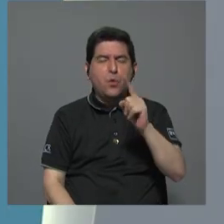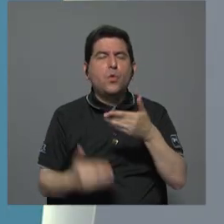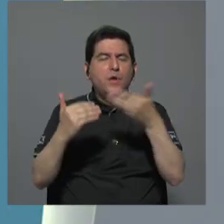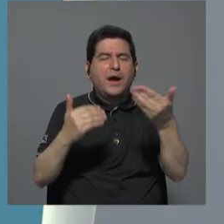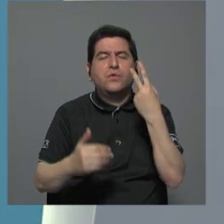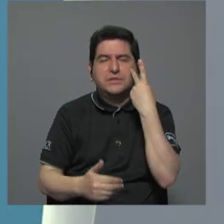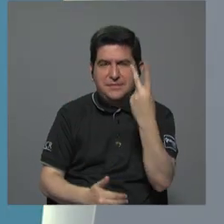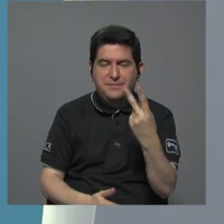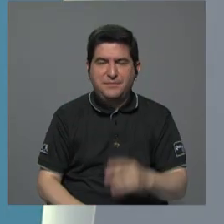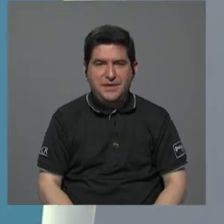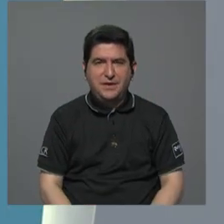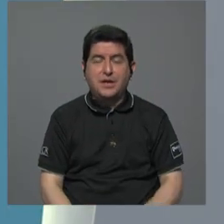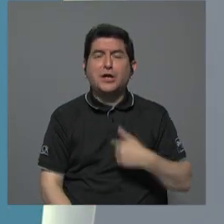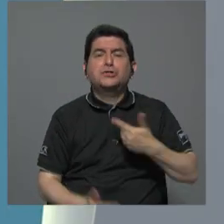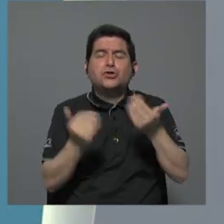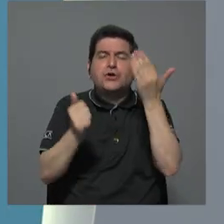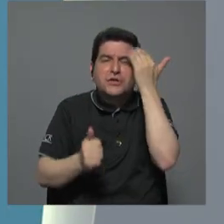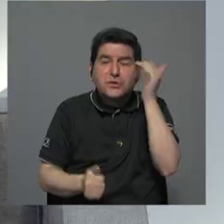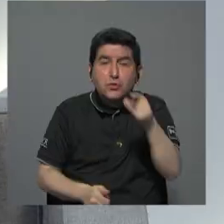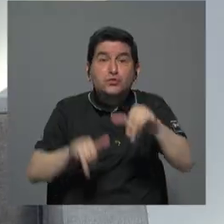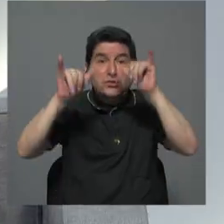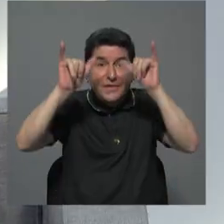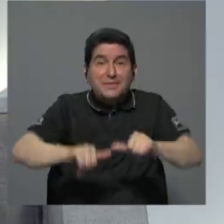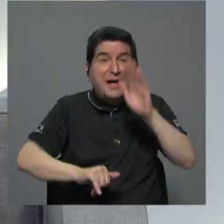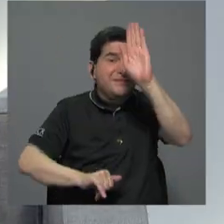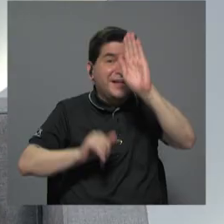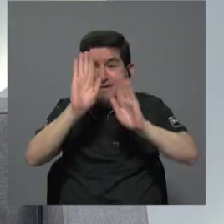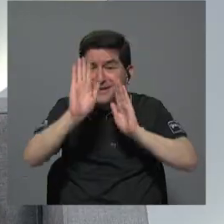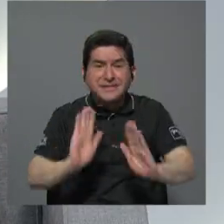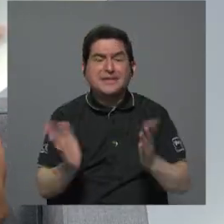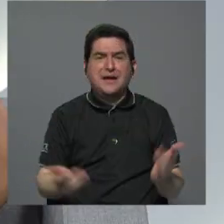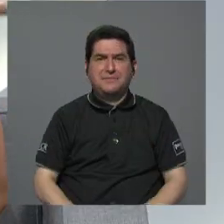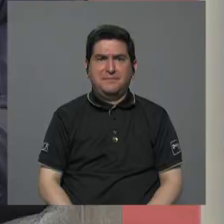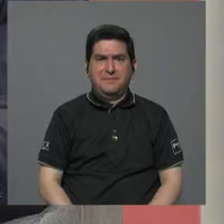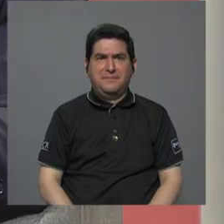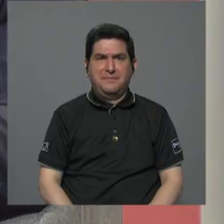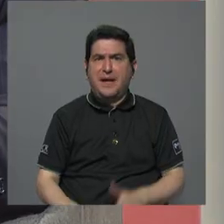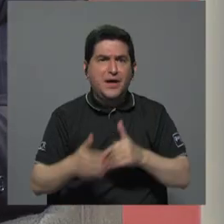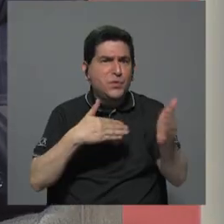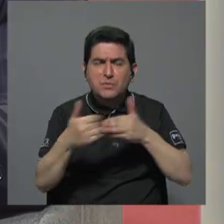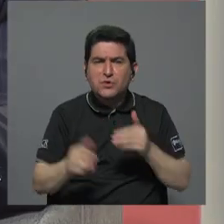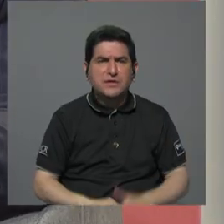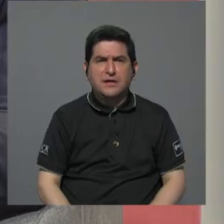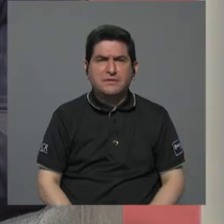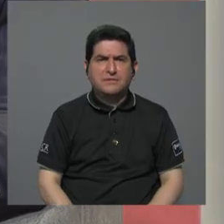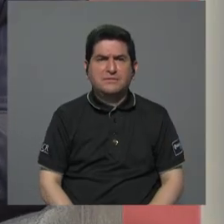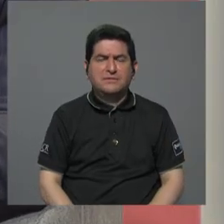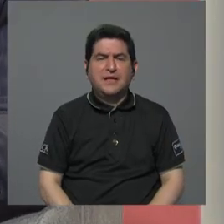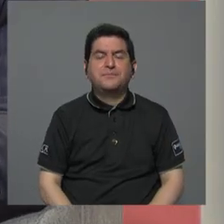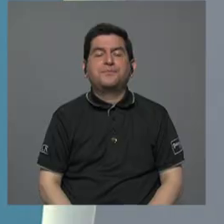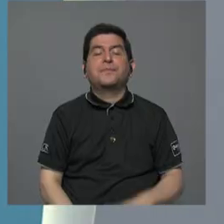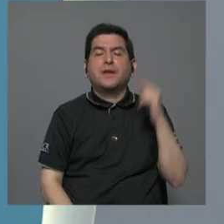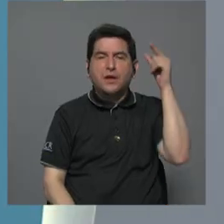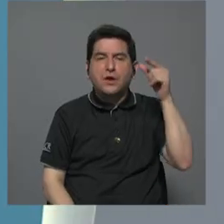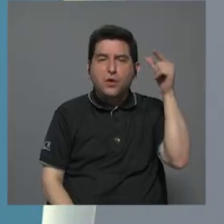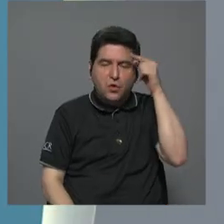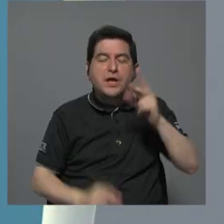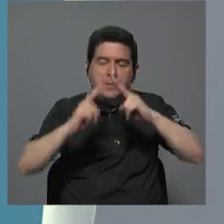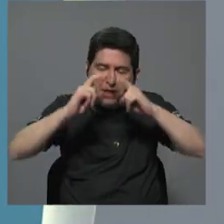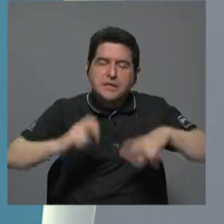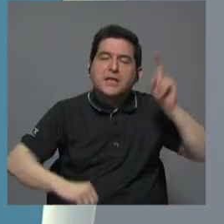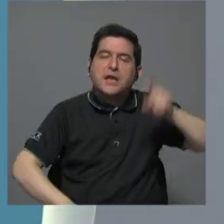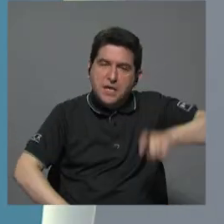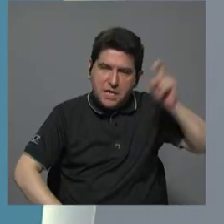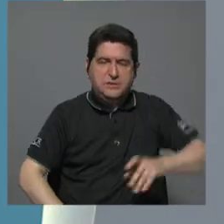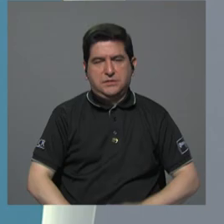Laura. A nosotros no nos que quiero saber es que ustedes mantendrían ese esquema. Bueno, es que no hay que revisarlo y cambiarlo. Pero de la obra evidentemente hay que revisarlo.